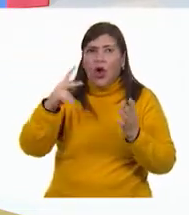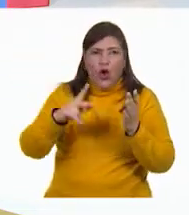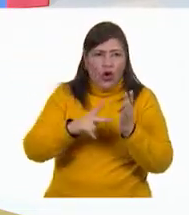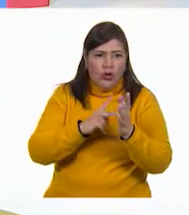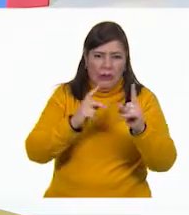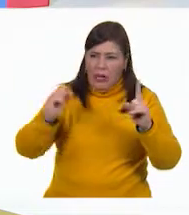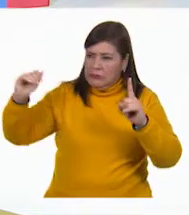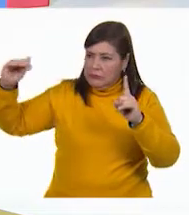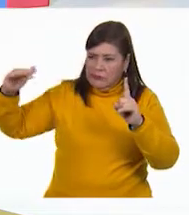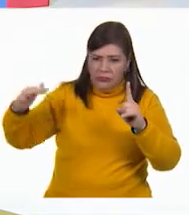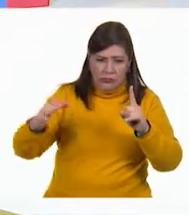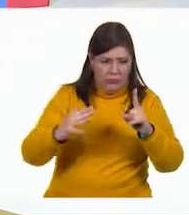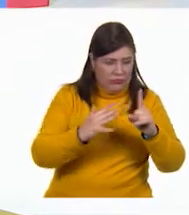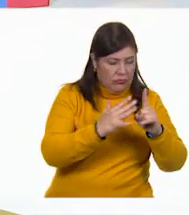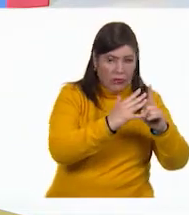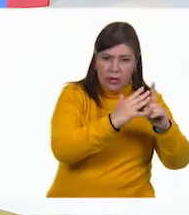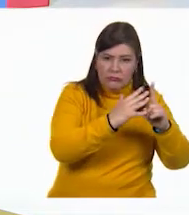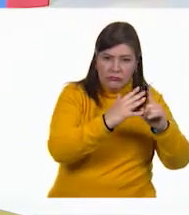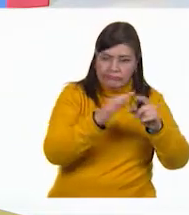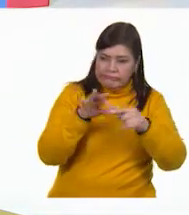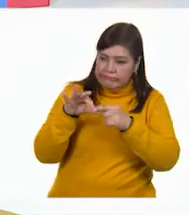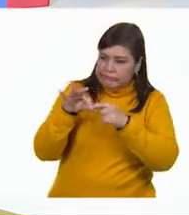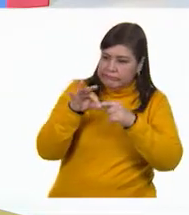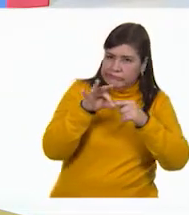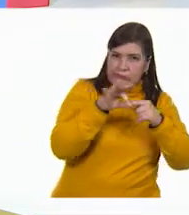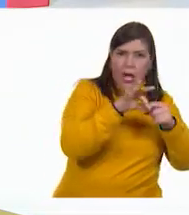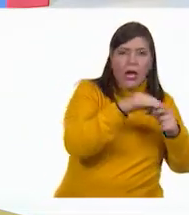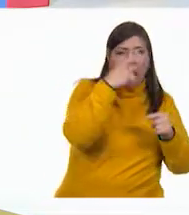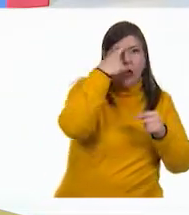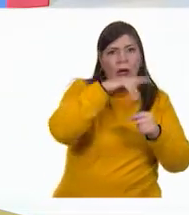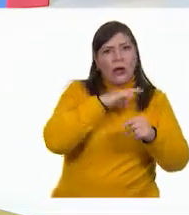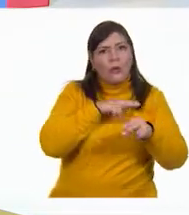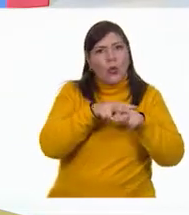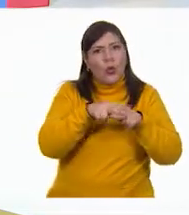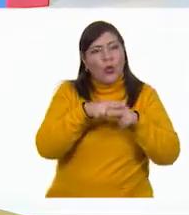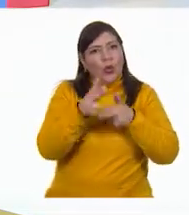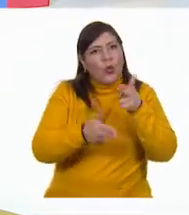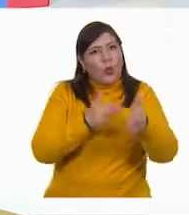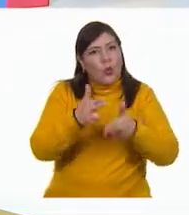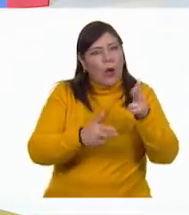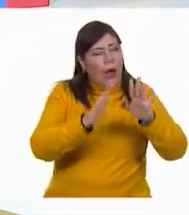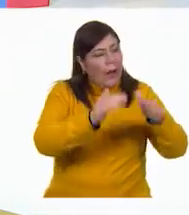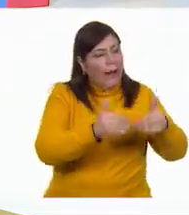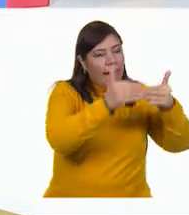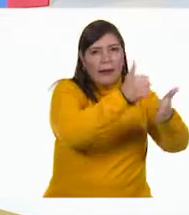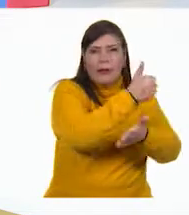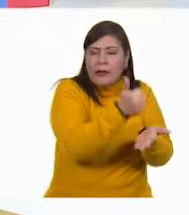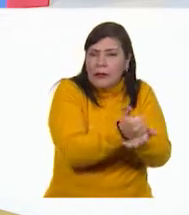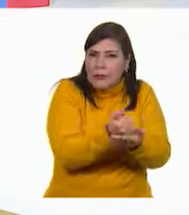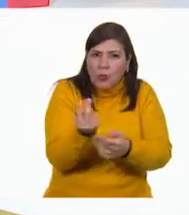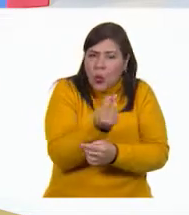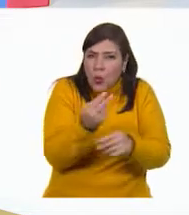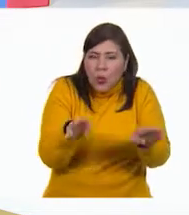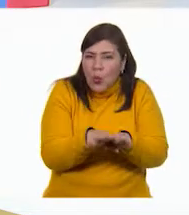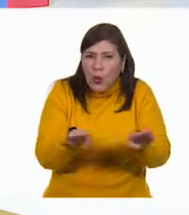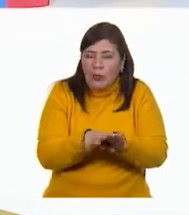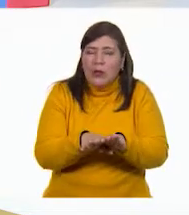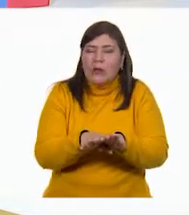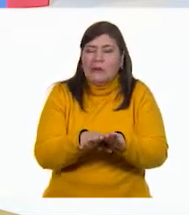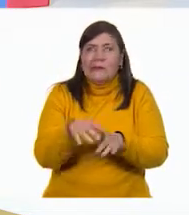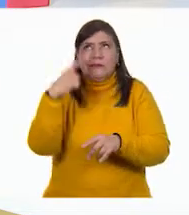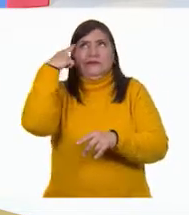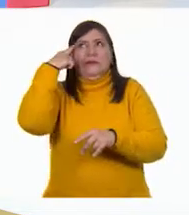ciudad en el tren? Él y la ola. Se le ocurrió irse una hora antes,